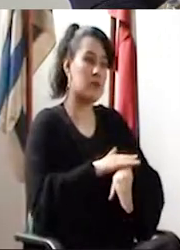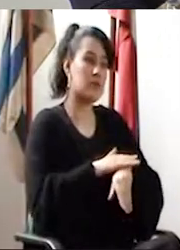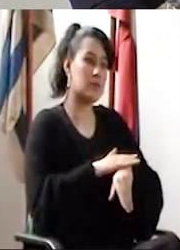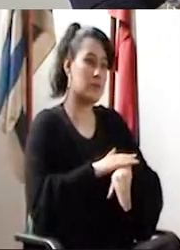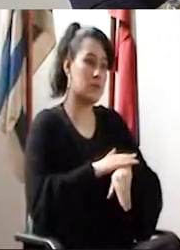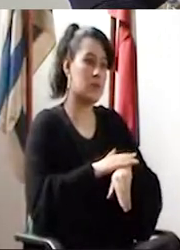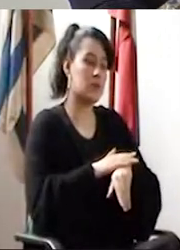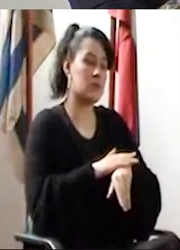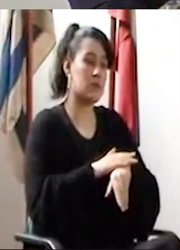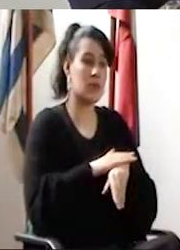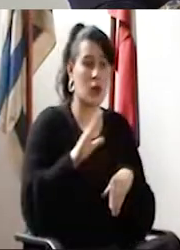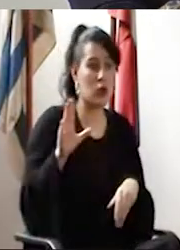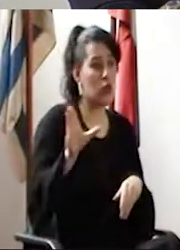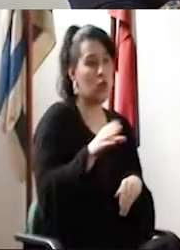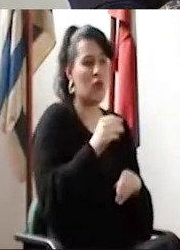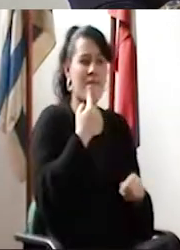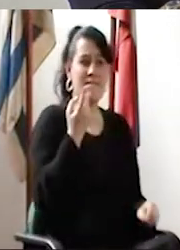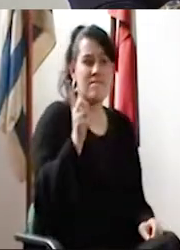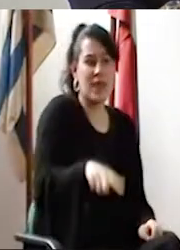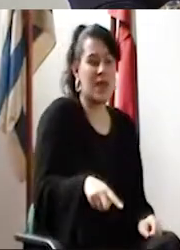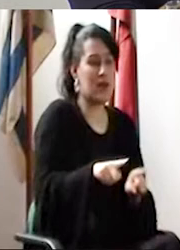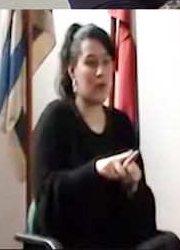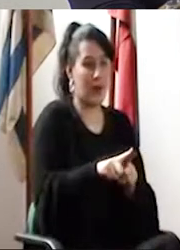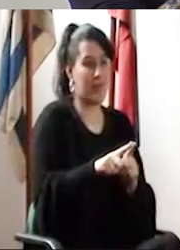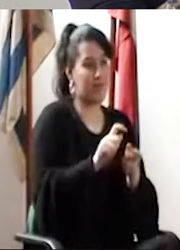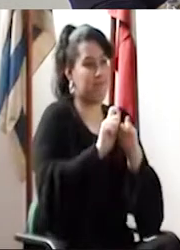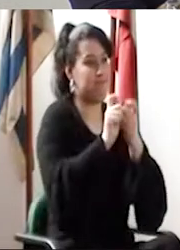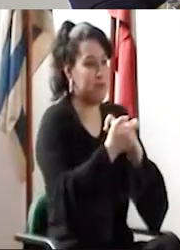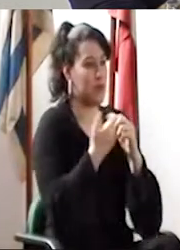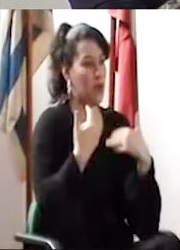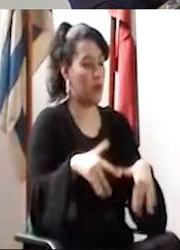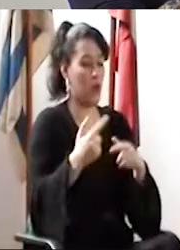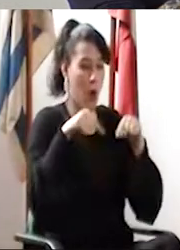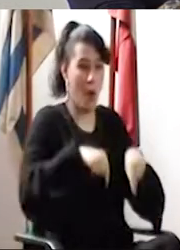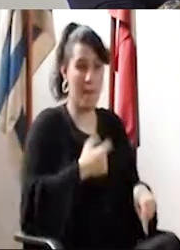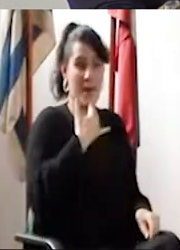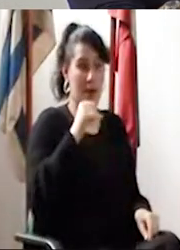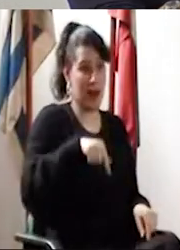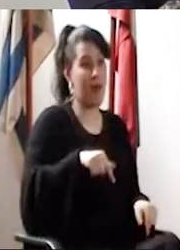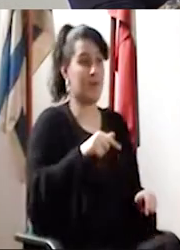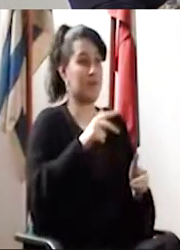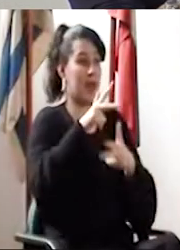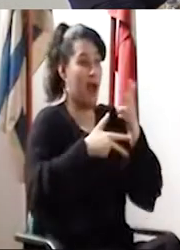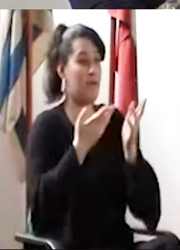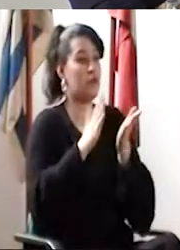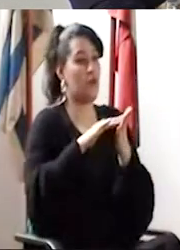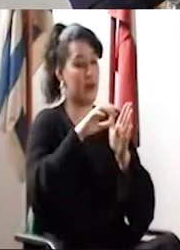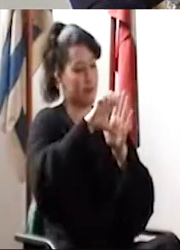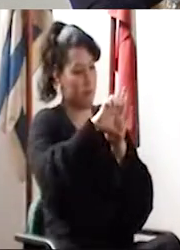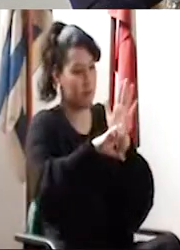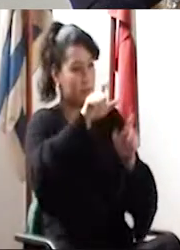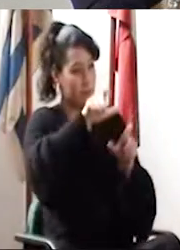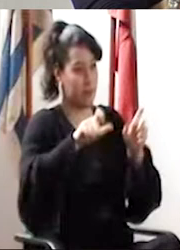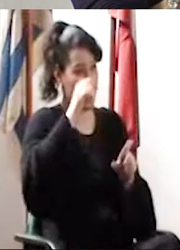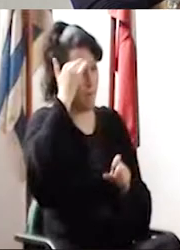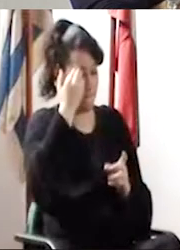y todo esto genera un movimiento importante. Hoy, por ejemplo, estamos acá hablando del